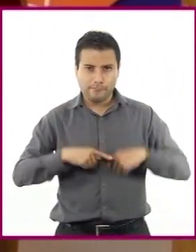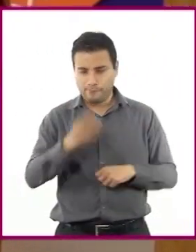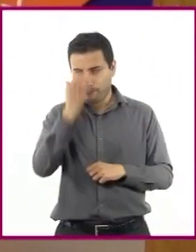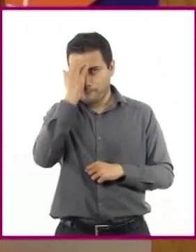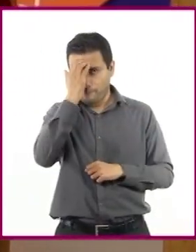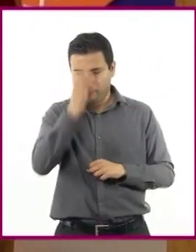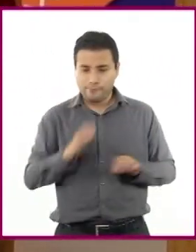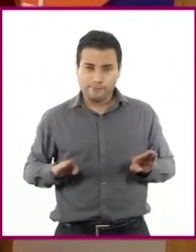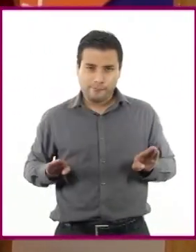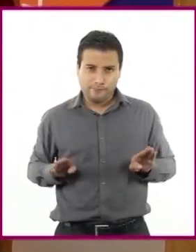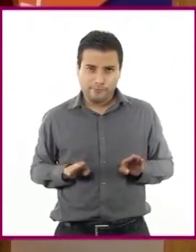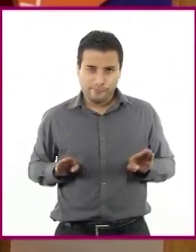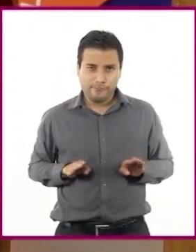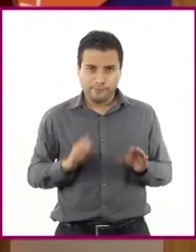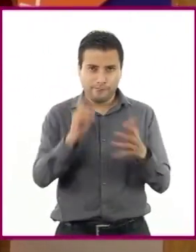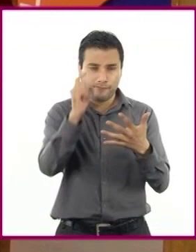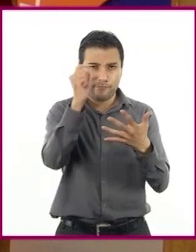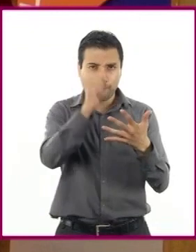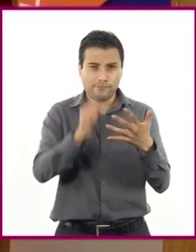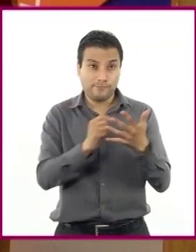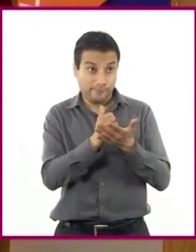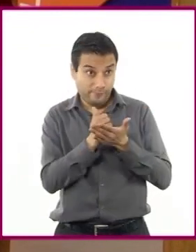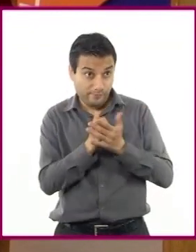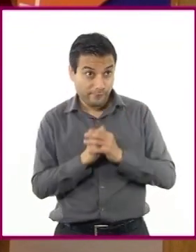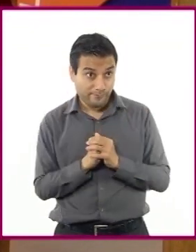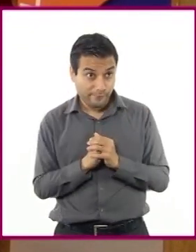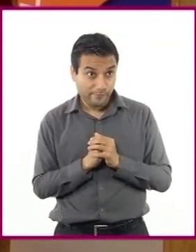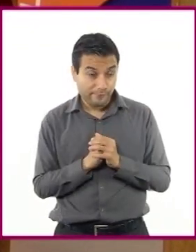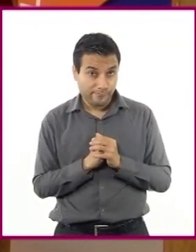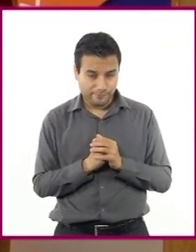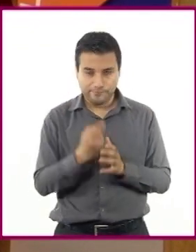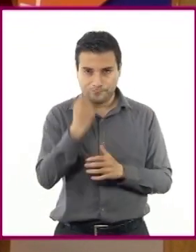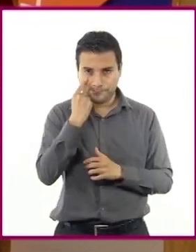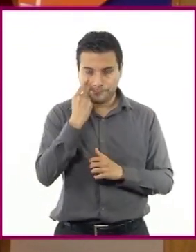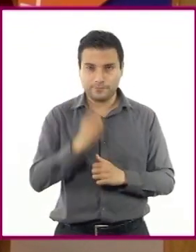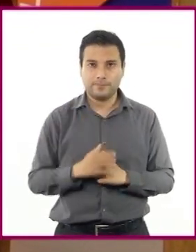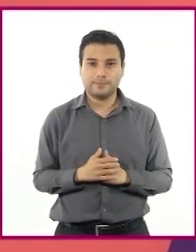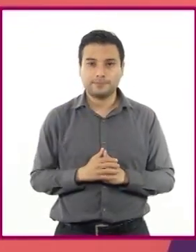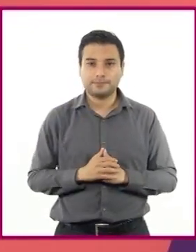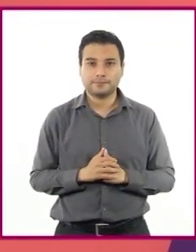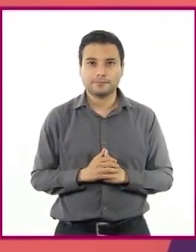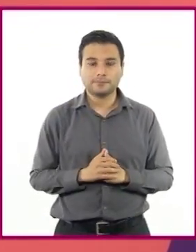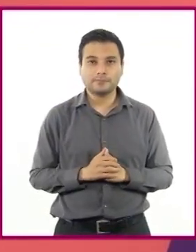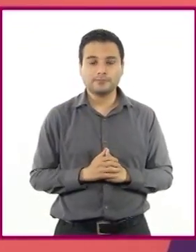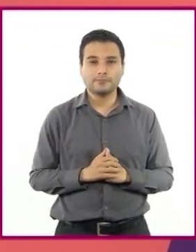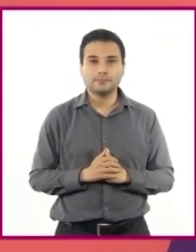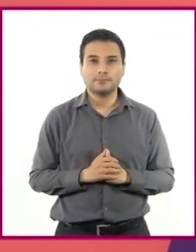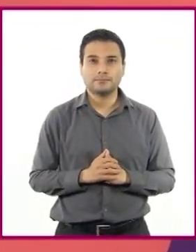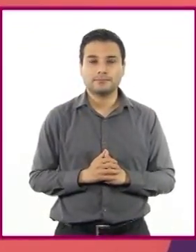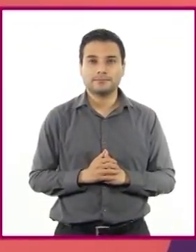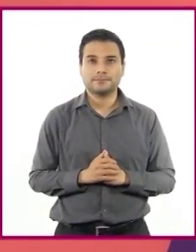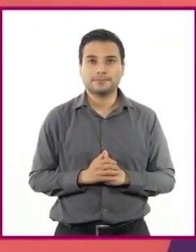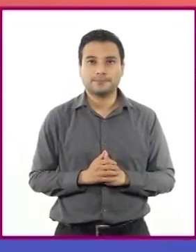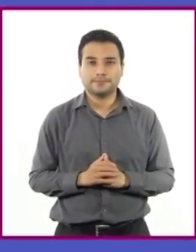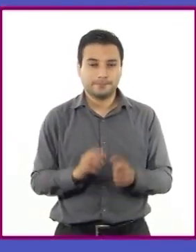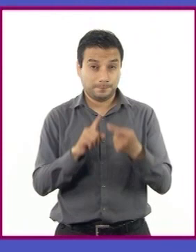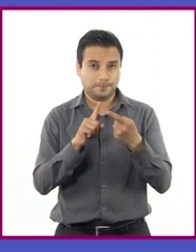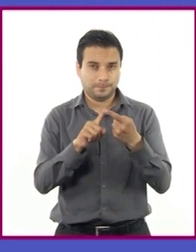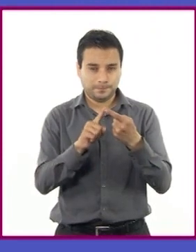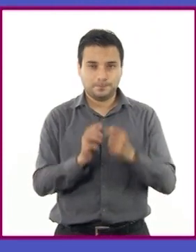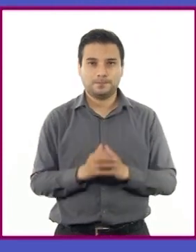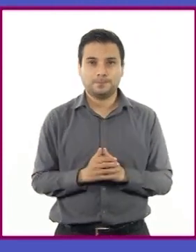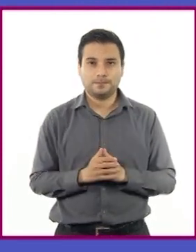texto narrativo. ¿Me ayudas, Enrique, a leerlos, por favor? Claro que sí, maestra. El primero dice,